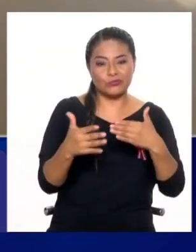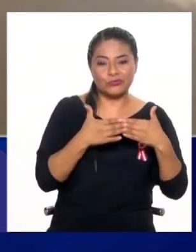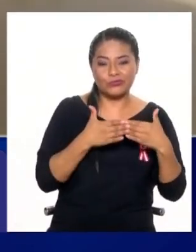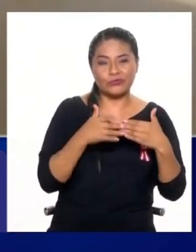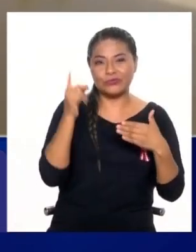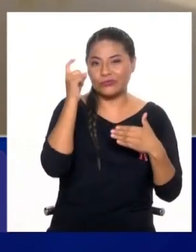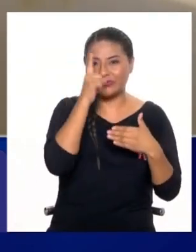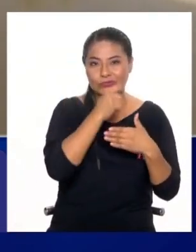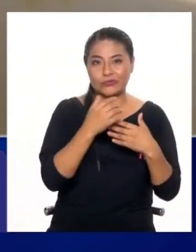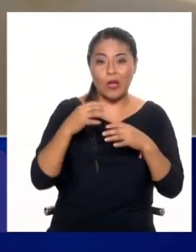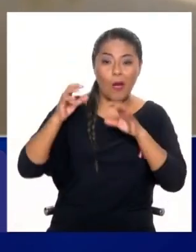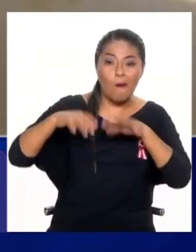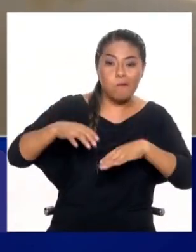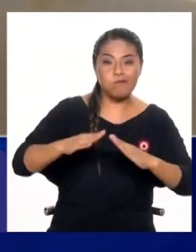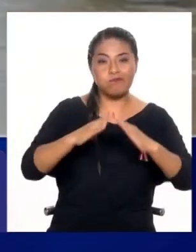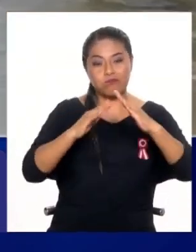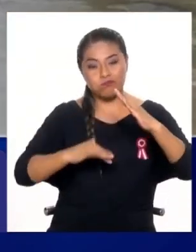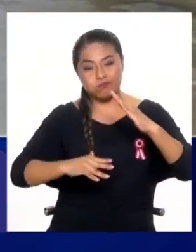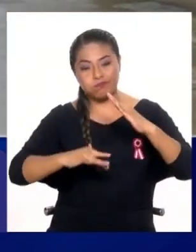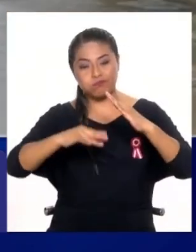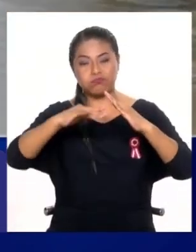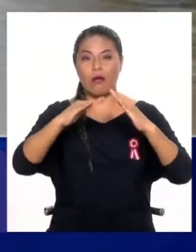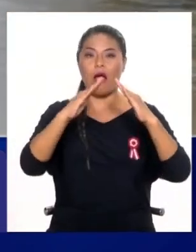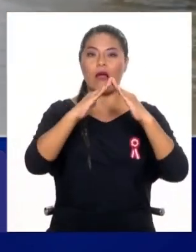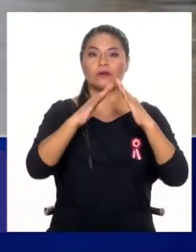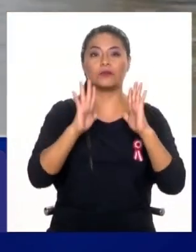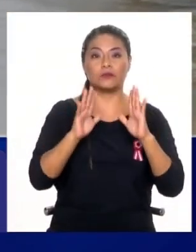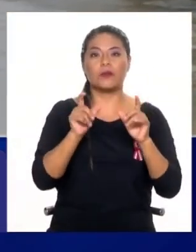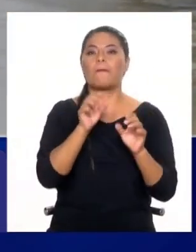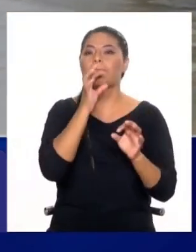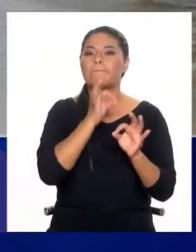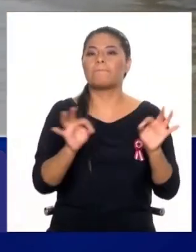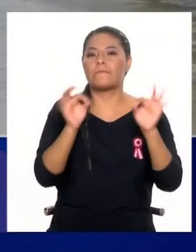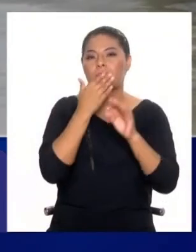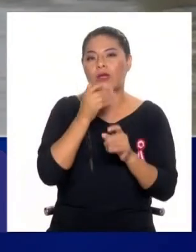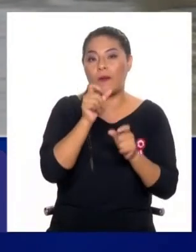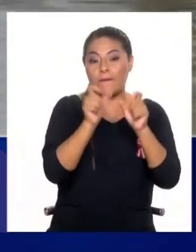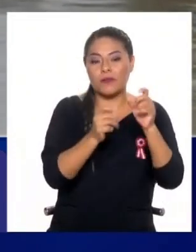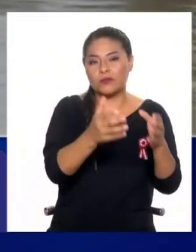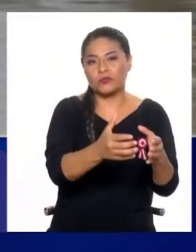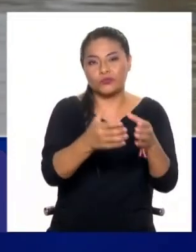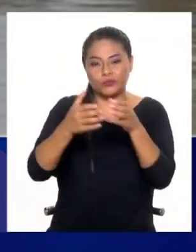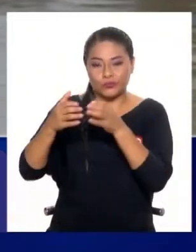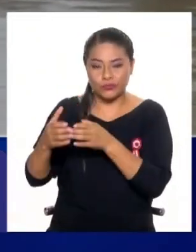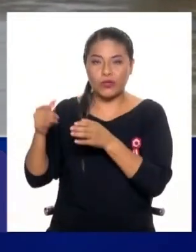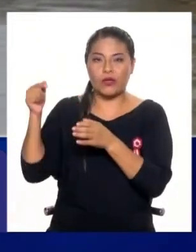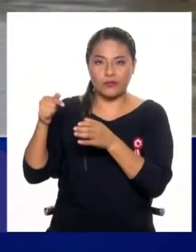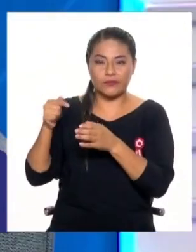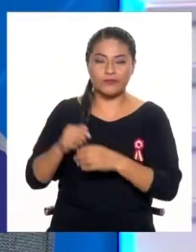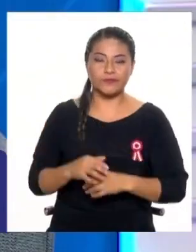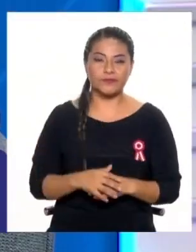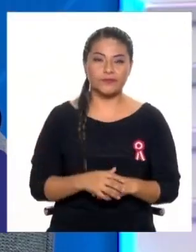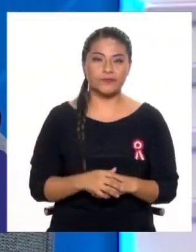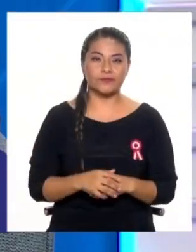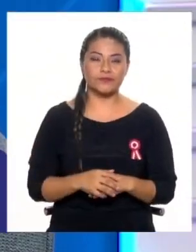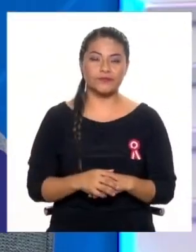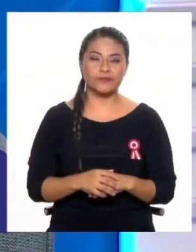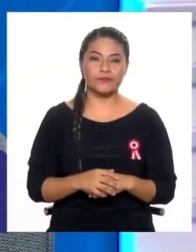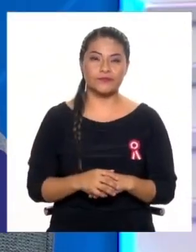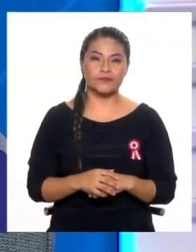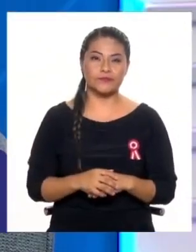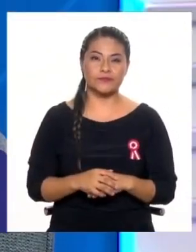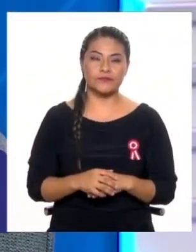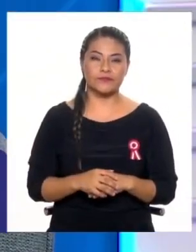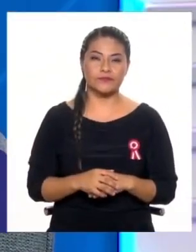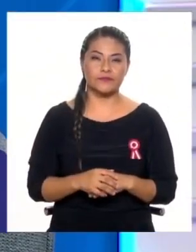digamos, el evento de inundación, pero lo que hay que proteger es la vida humana y que me parece que por ahí hay que ir trabajando. Ahora, imaginemos que